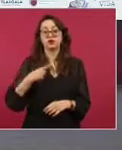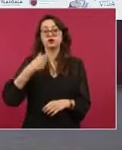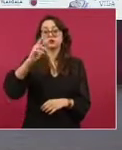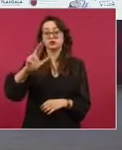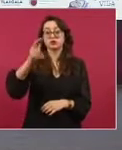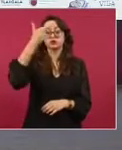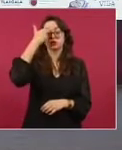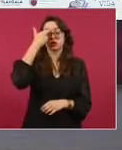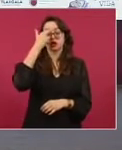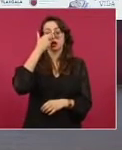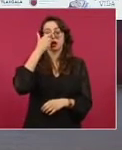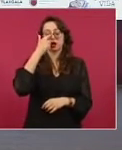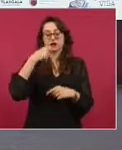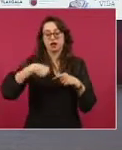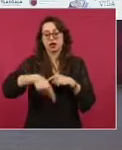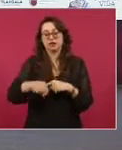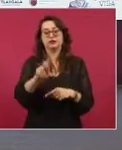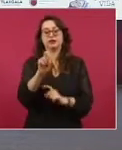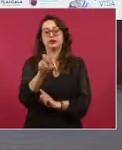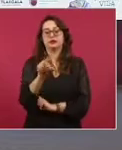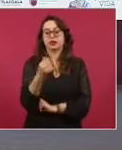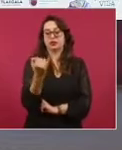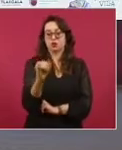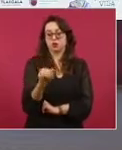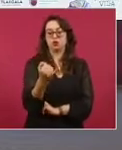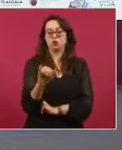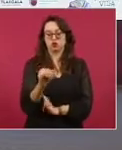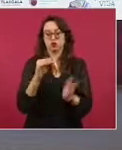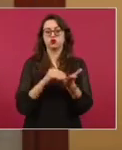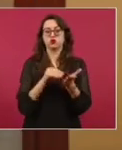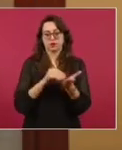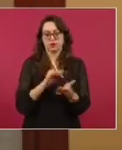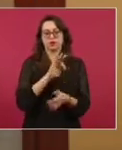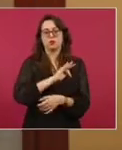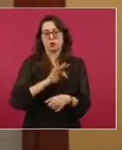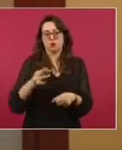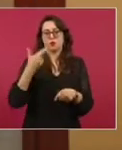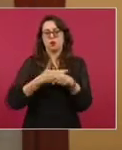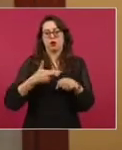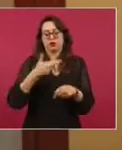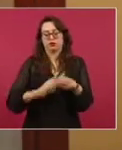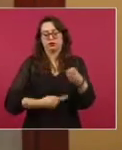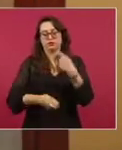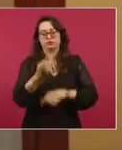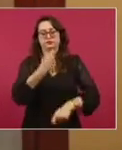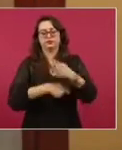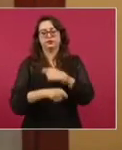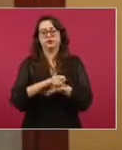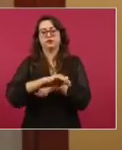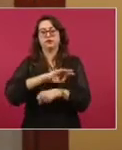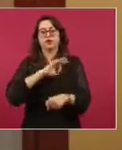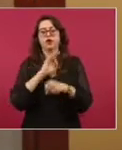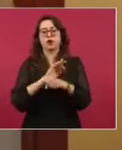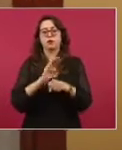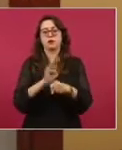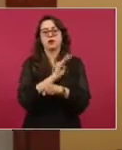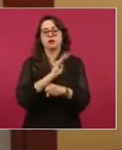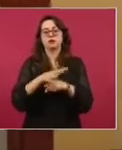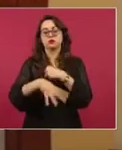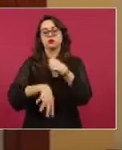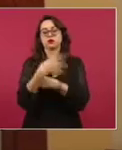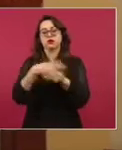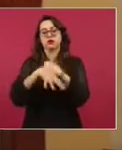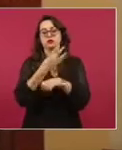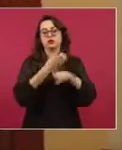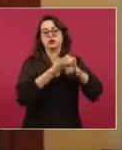continúa hasta el 30 de junio y en estos catorce estados beneficiados se suman